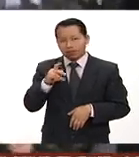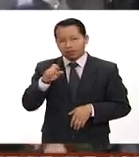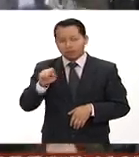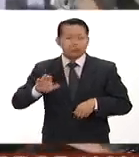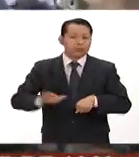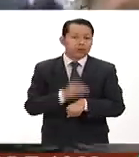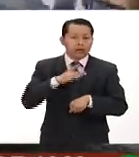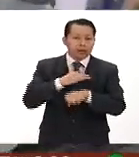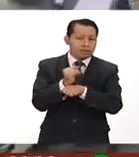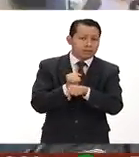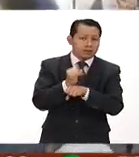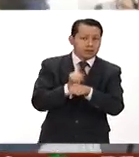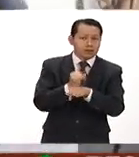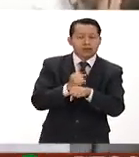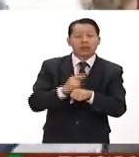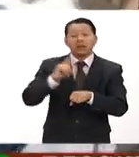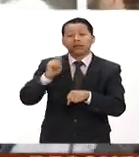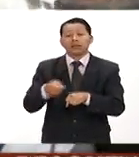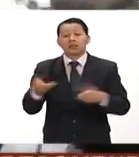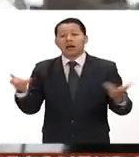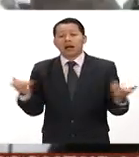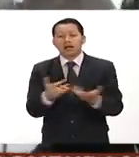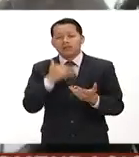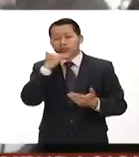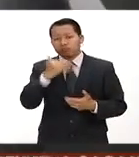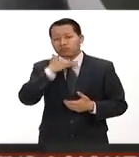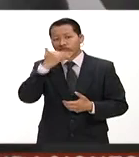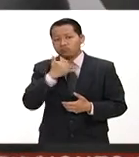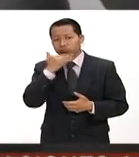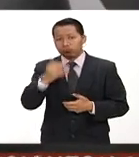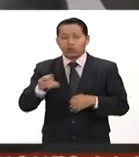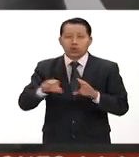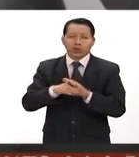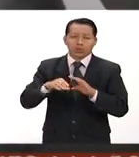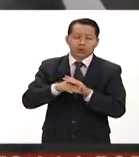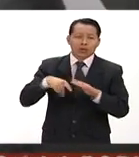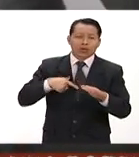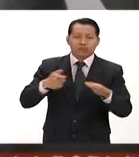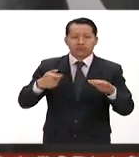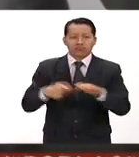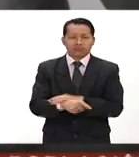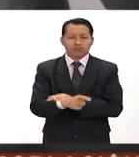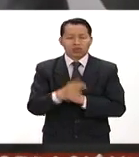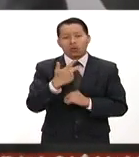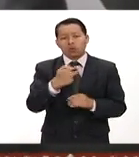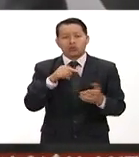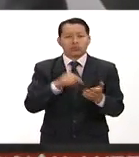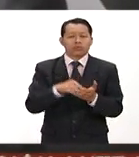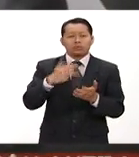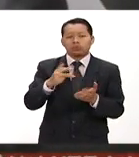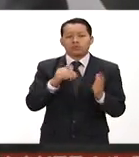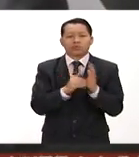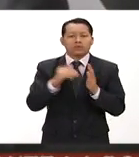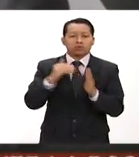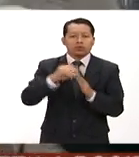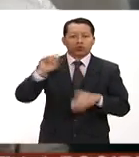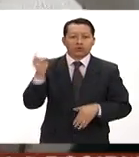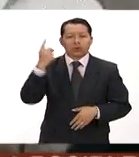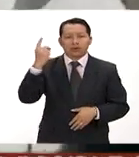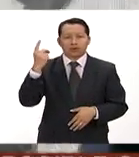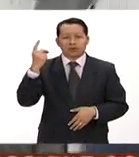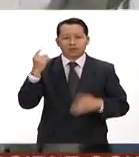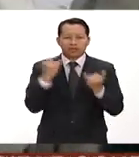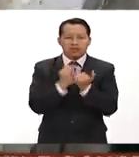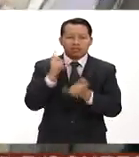indagatorias es acusado de operaciones con recursos de procedencia ilícita por 8.8 millones de dólares